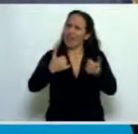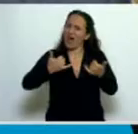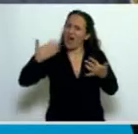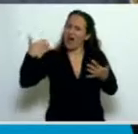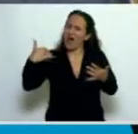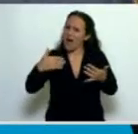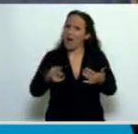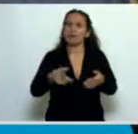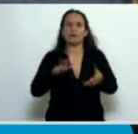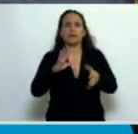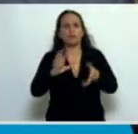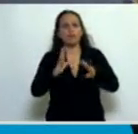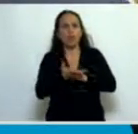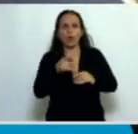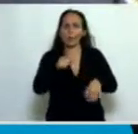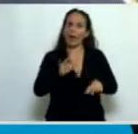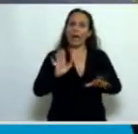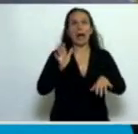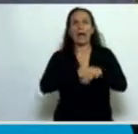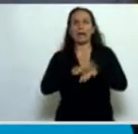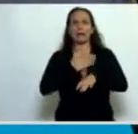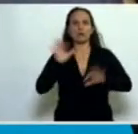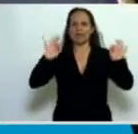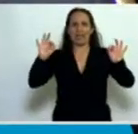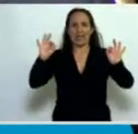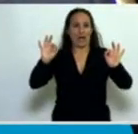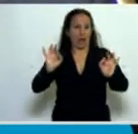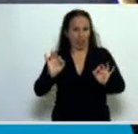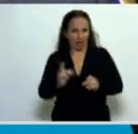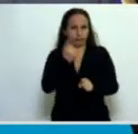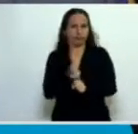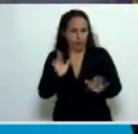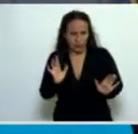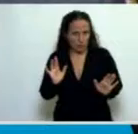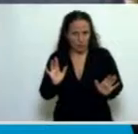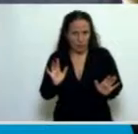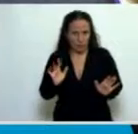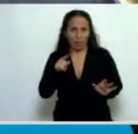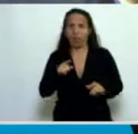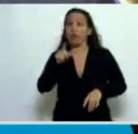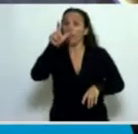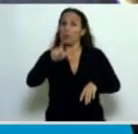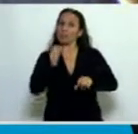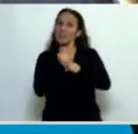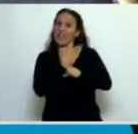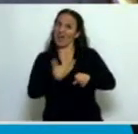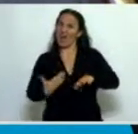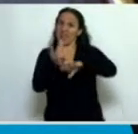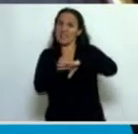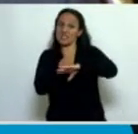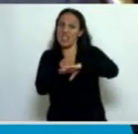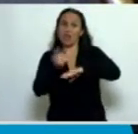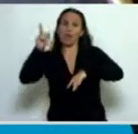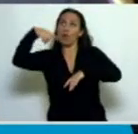manera puede haber indemnidad, puede haber irresponsabilidad de los funcionarios públicos cuando las órdenes que se dan por